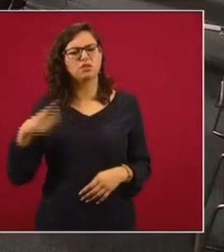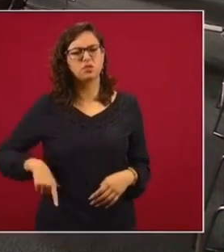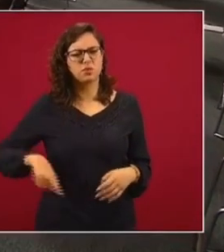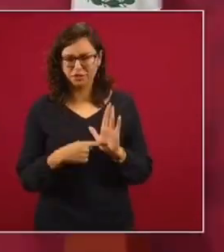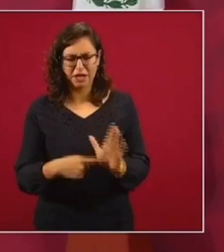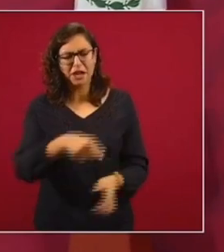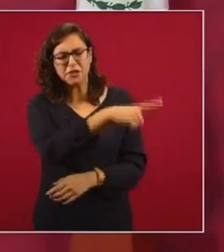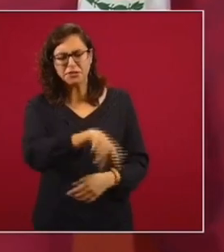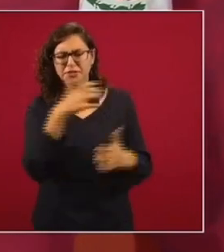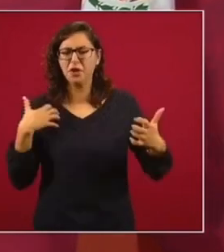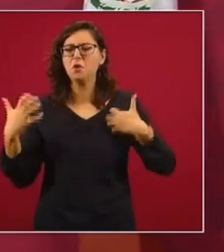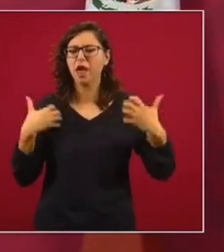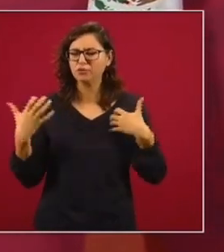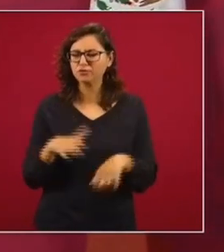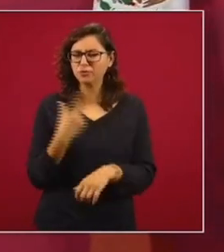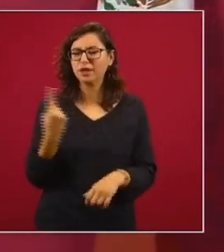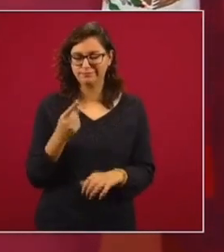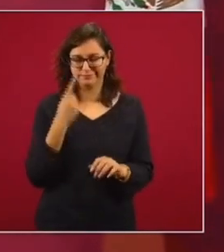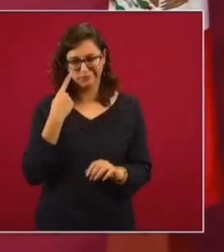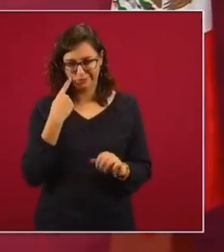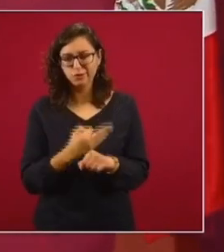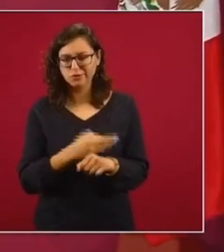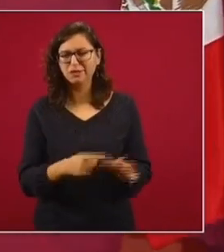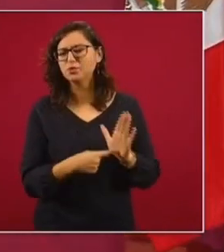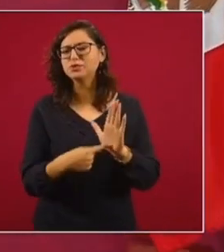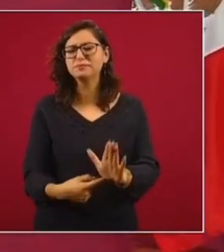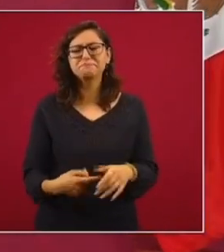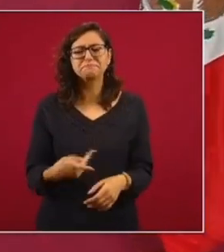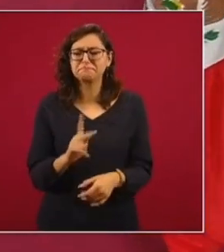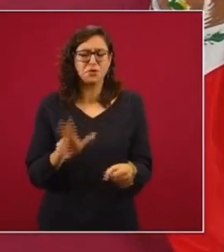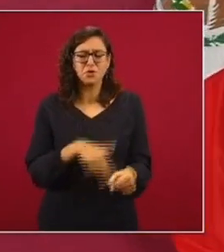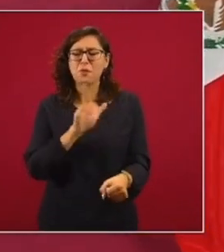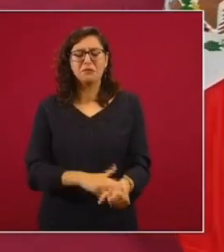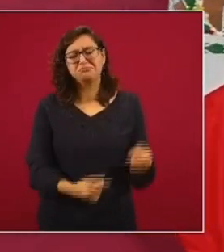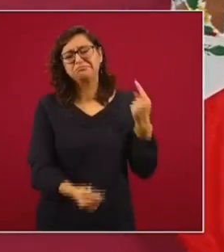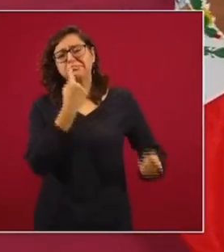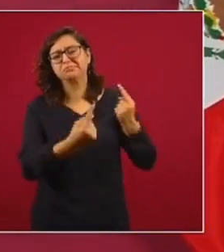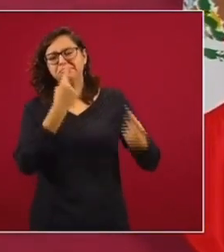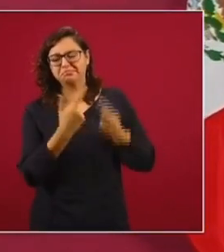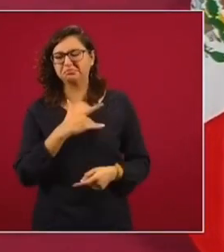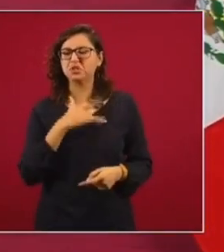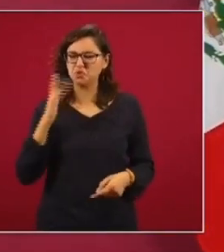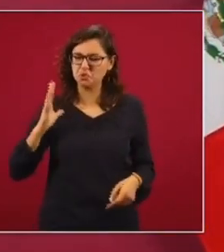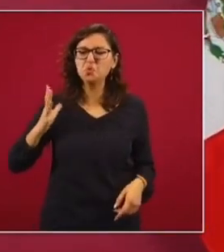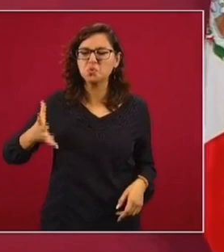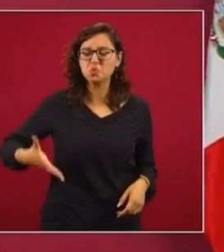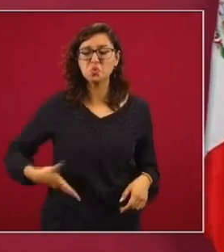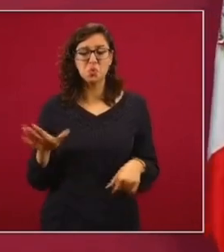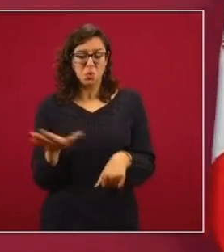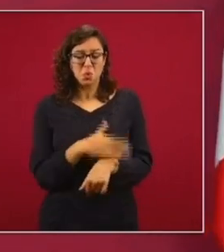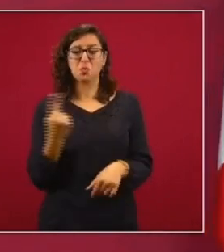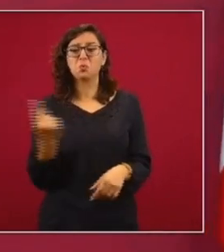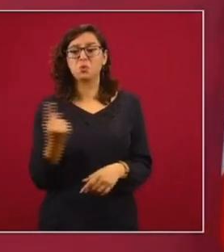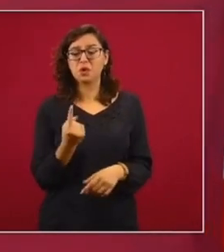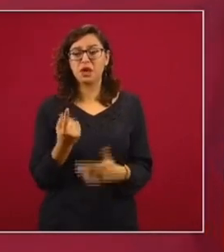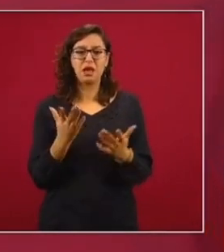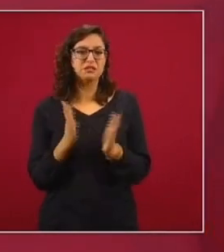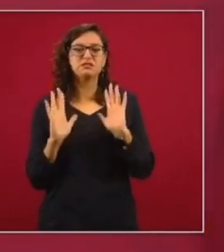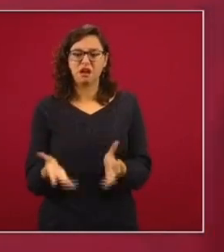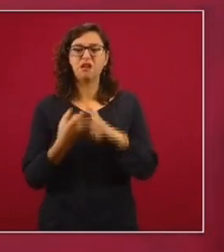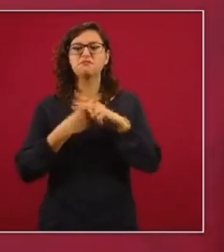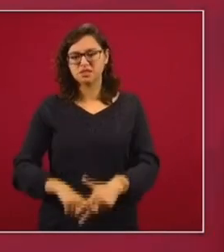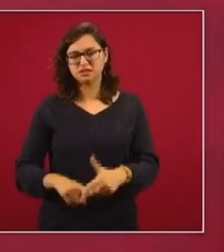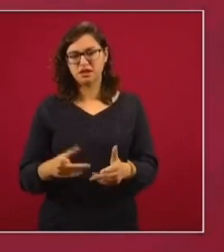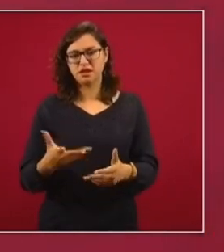Vamos a ponerlo. Entonces, esto sucede, pero es normal. Y es un timbre de orgullo de que se estén aclarando las cosas porque